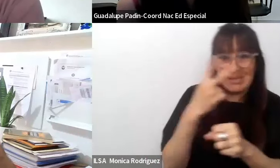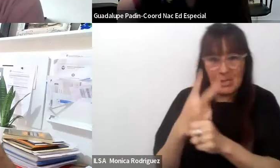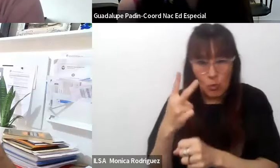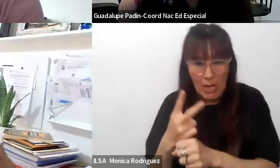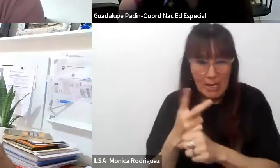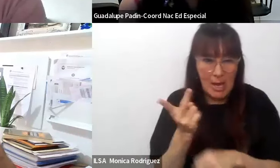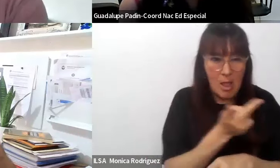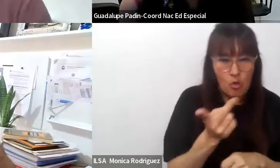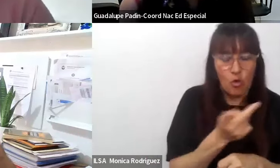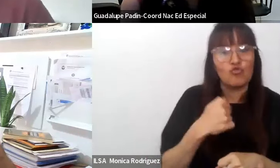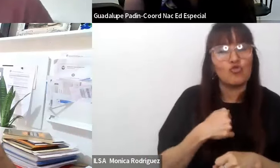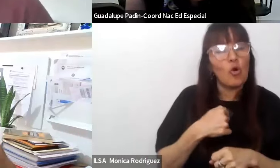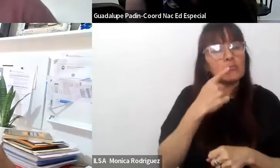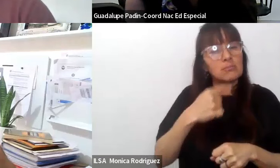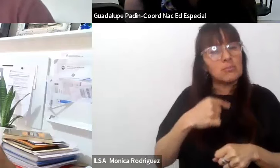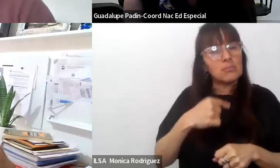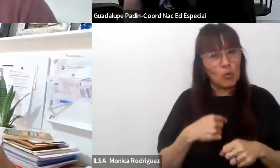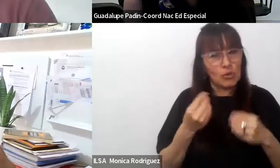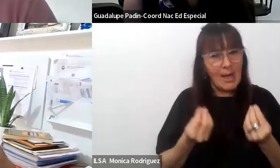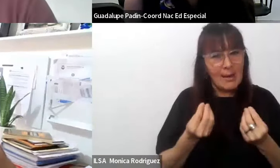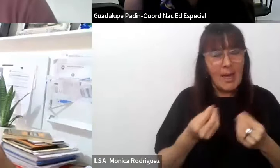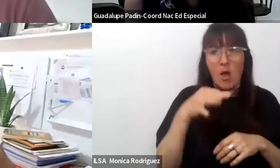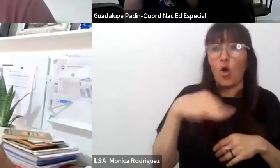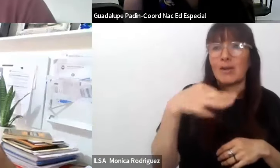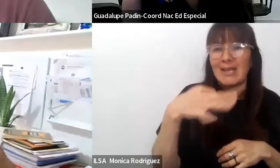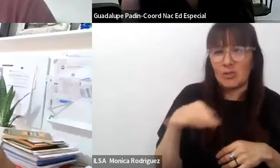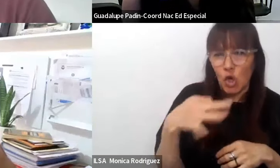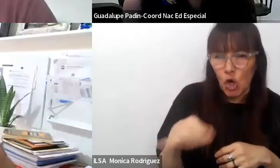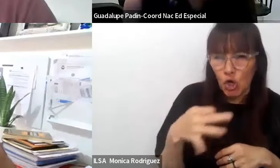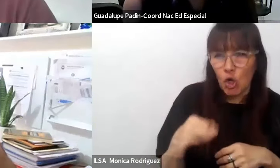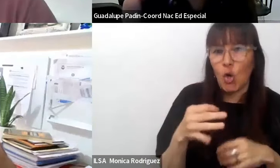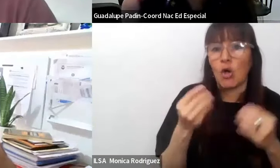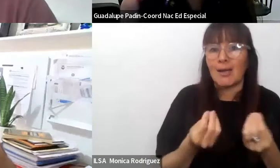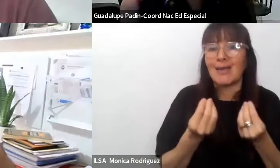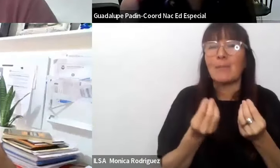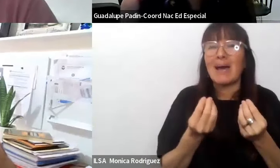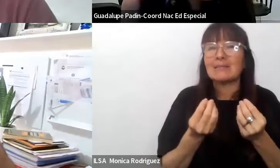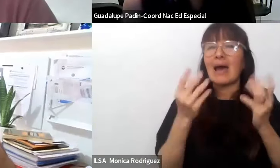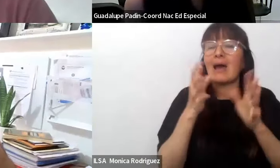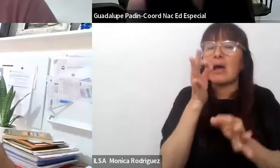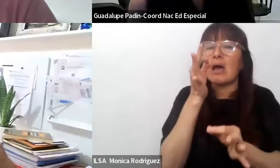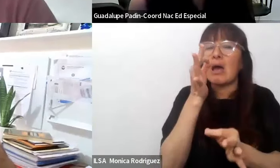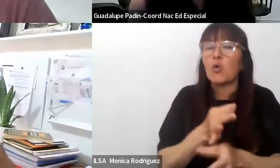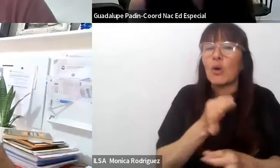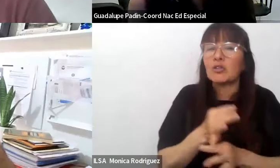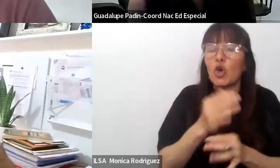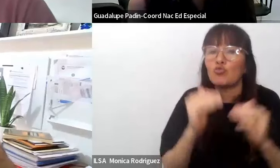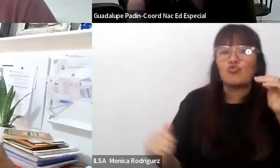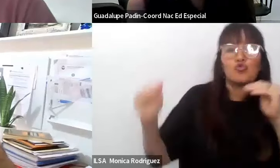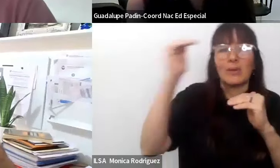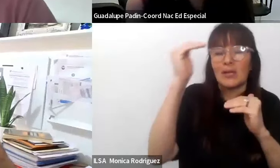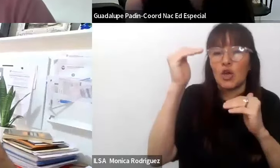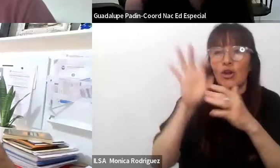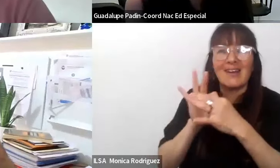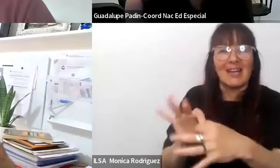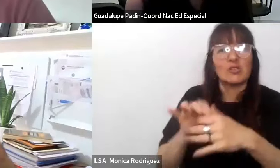yo me preguntaba que son obligatorios ¿no? ¿qué pasa con la educación superior y los estudiantes con discapacidad?